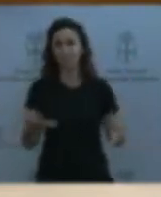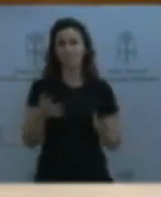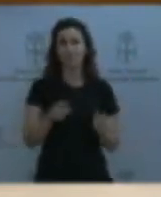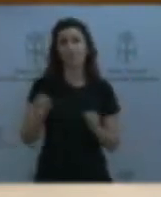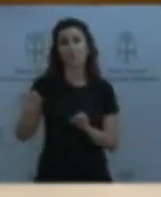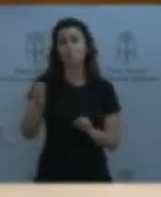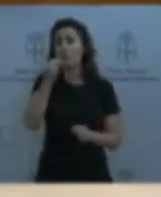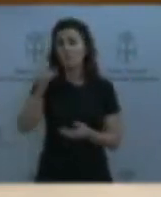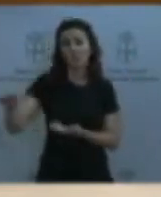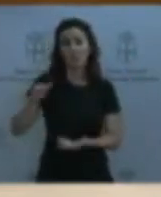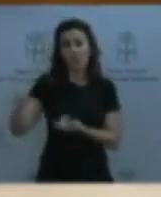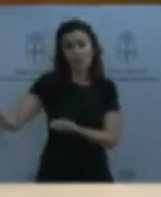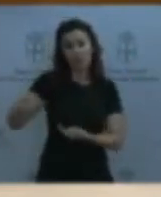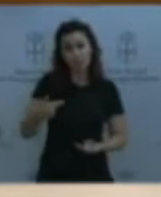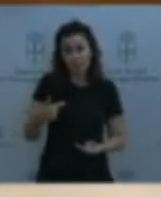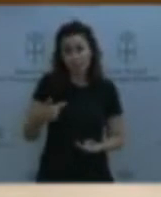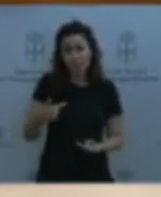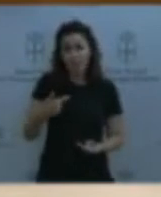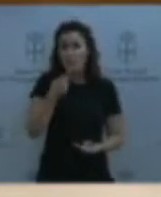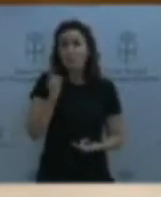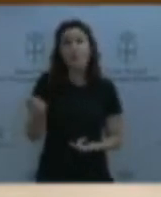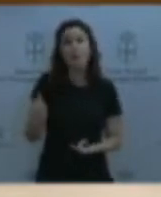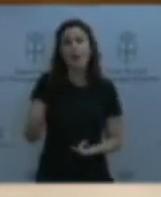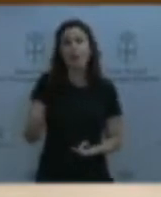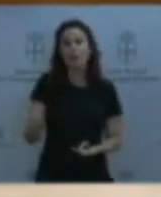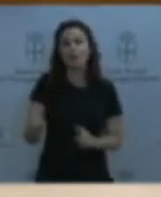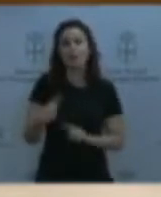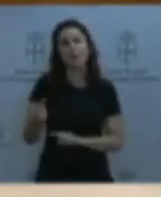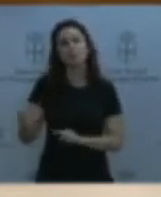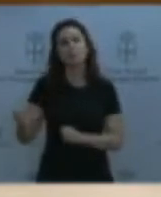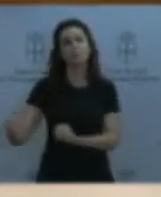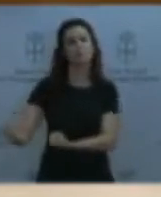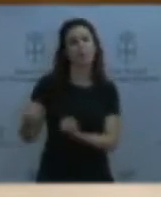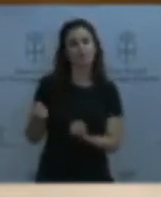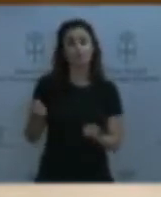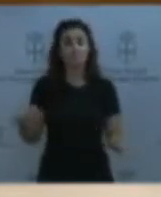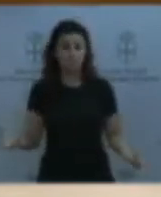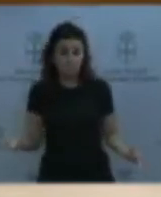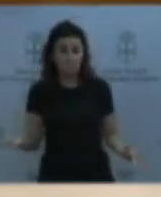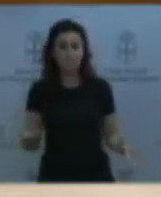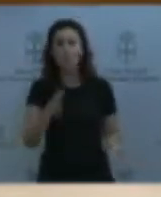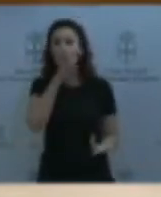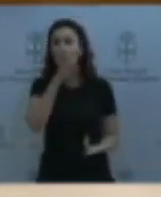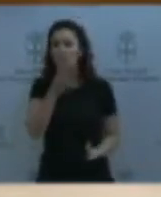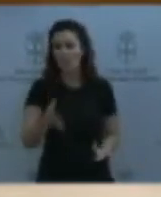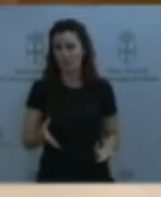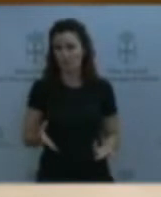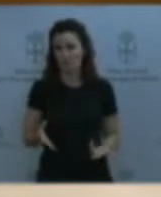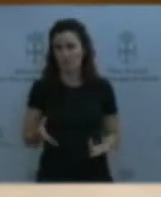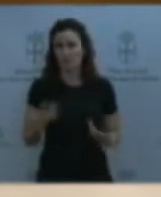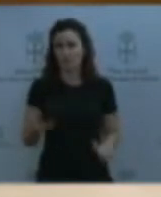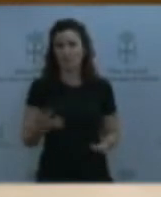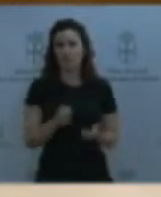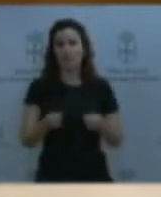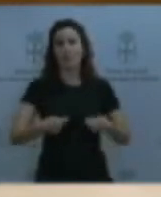servir a los centros porque no cobran. Es un desmantelamiento tener que comprar en un centro comercial una gran superficie,